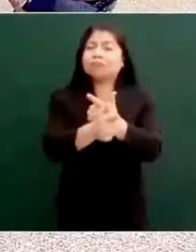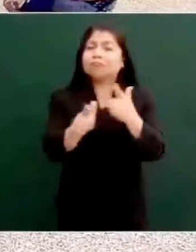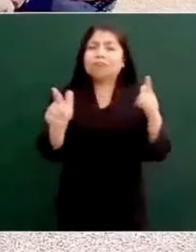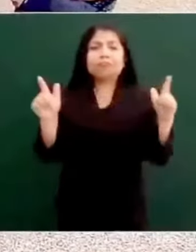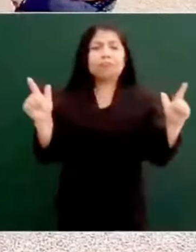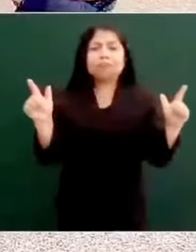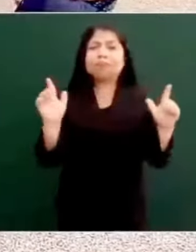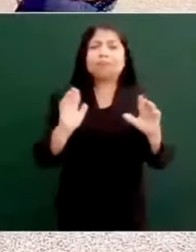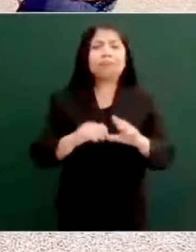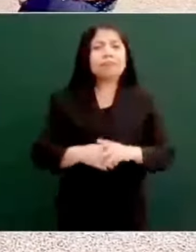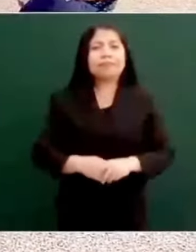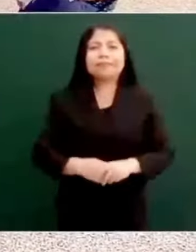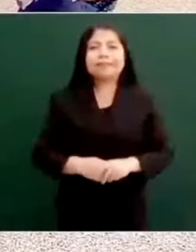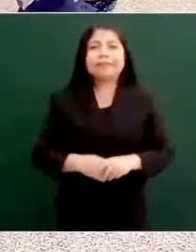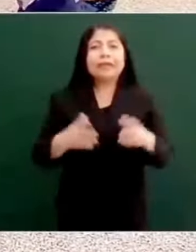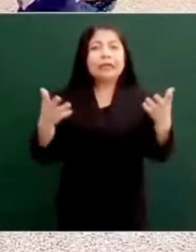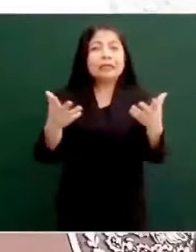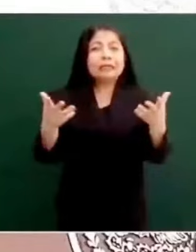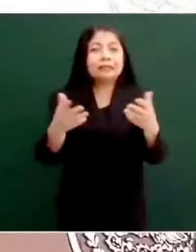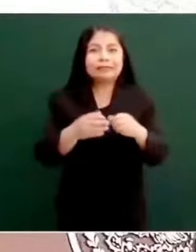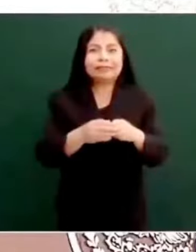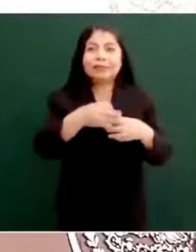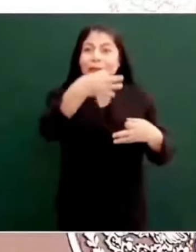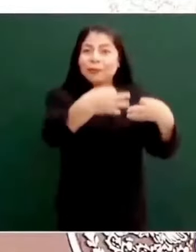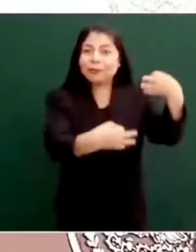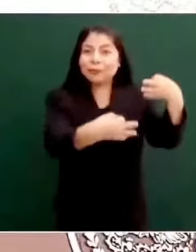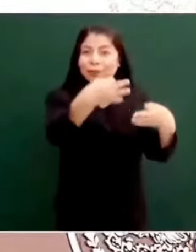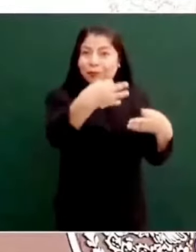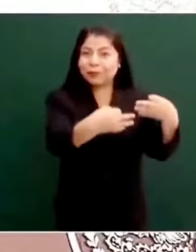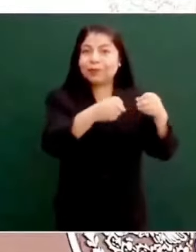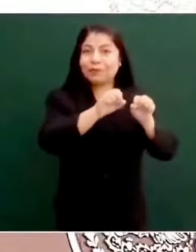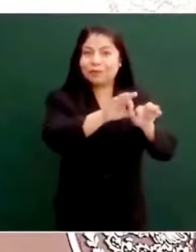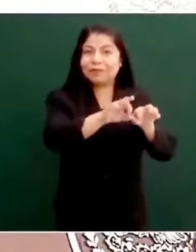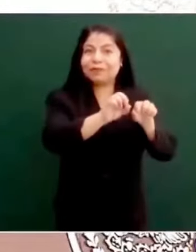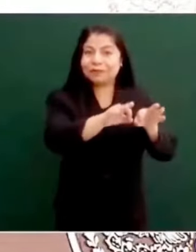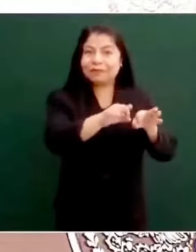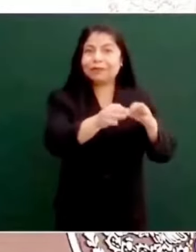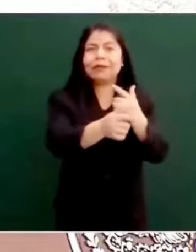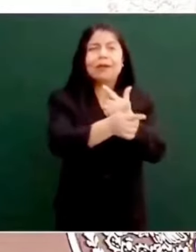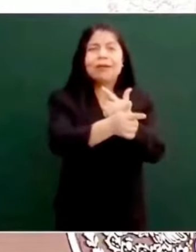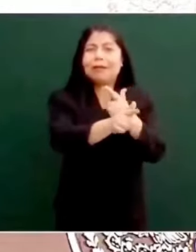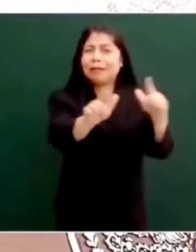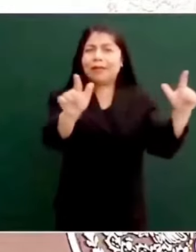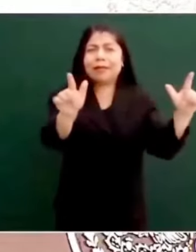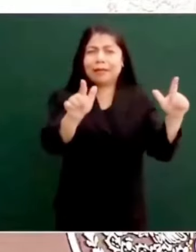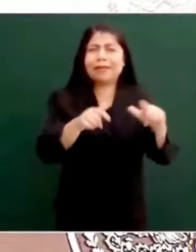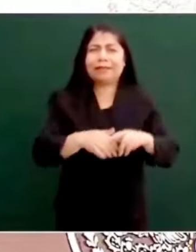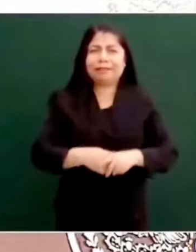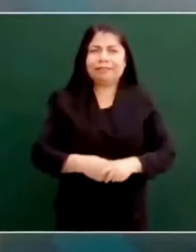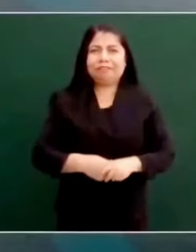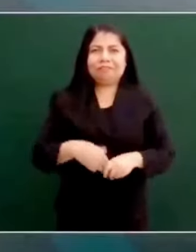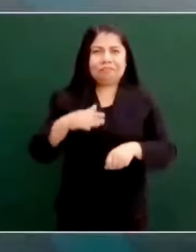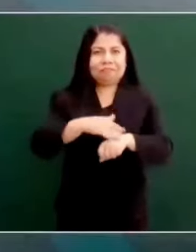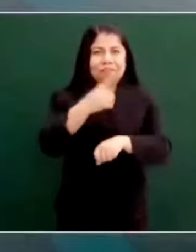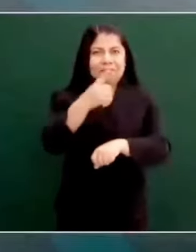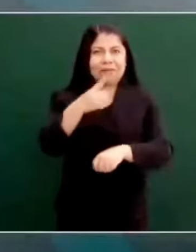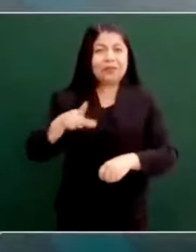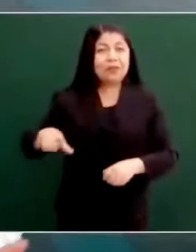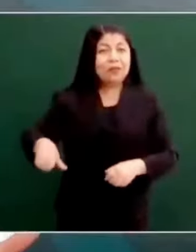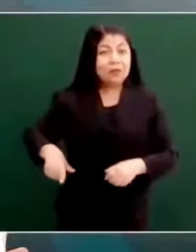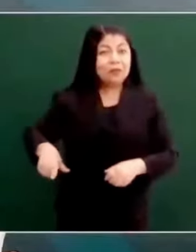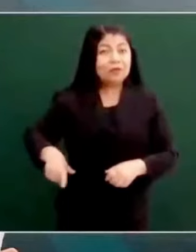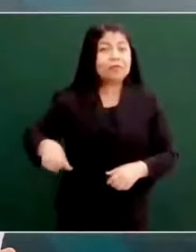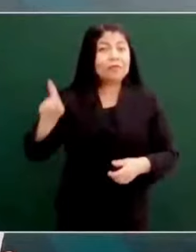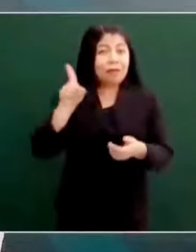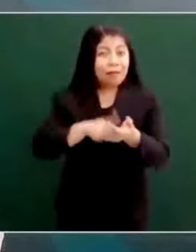autonomía en los juzgados, pero hay una razón de Estado siempre y de nación,